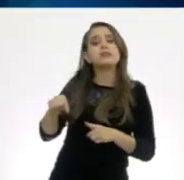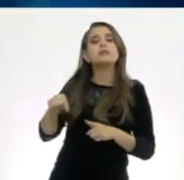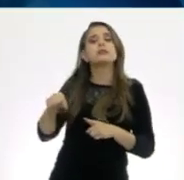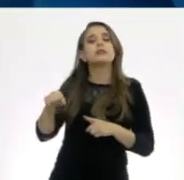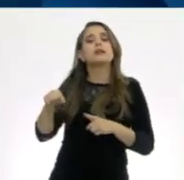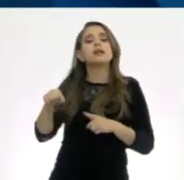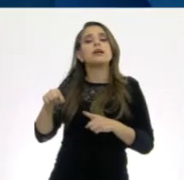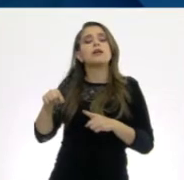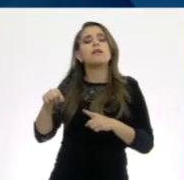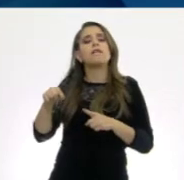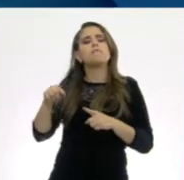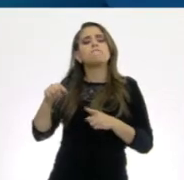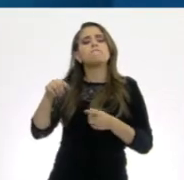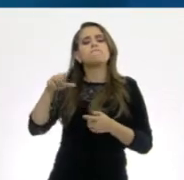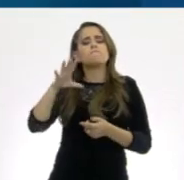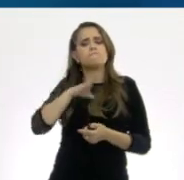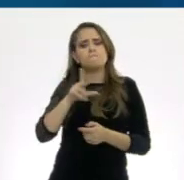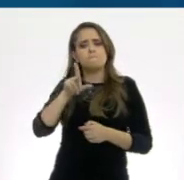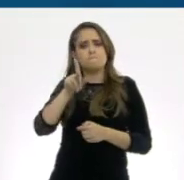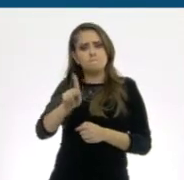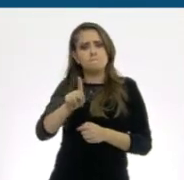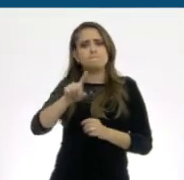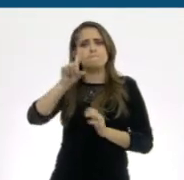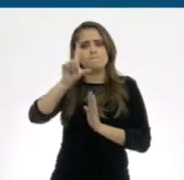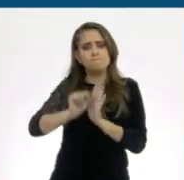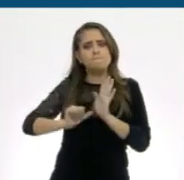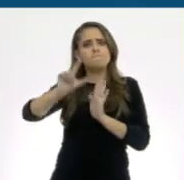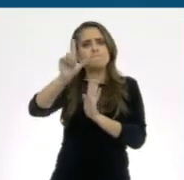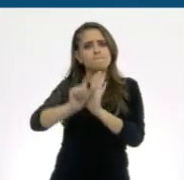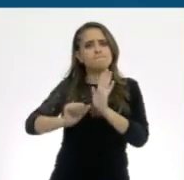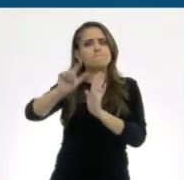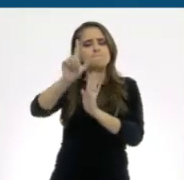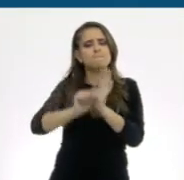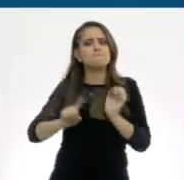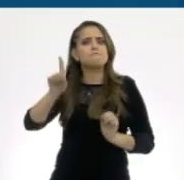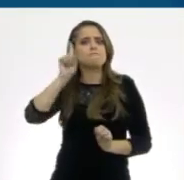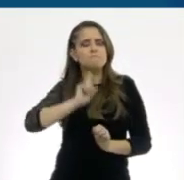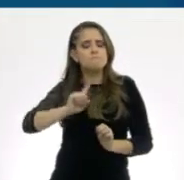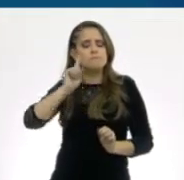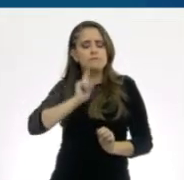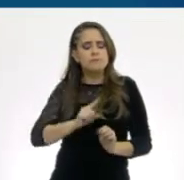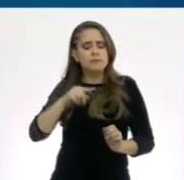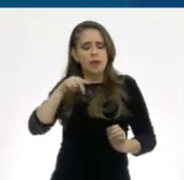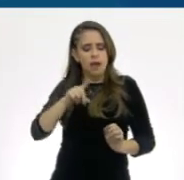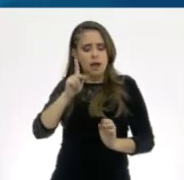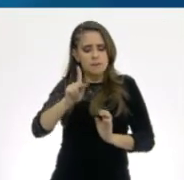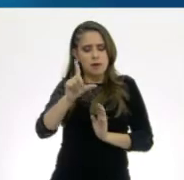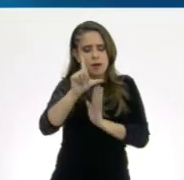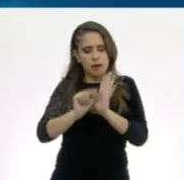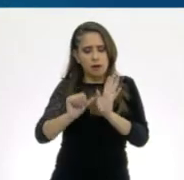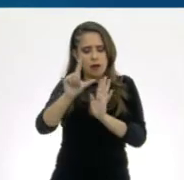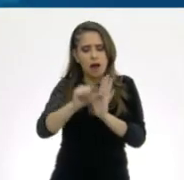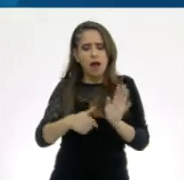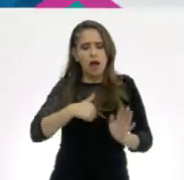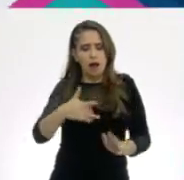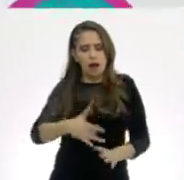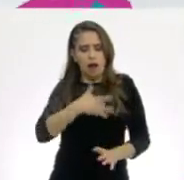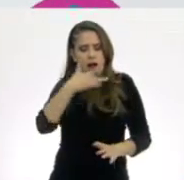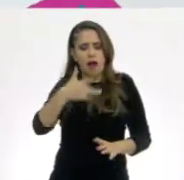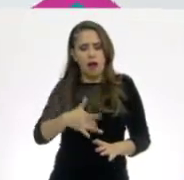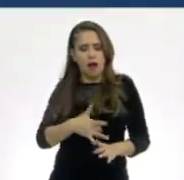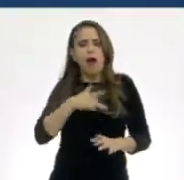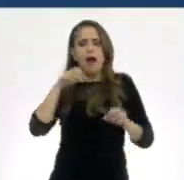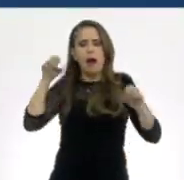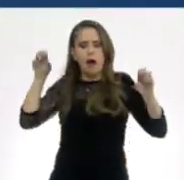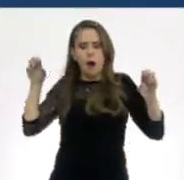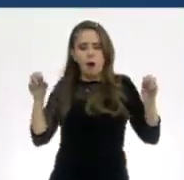un seguimiento del periodo menstrual para predecir cuándo se ovulará? Yo,